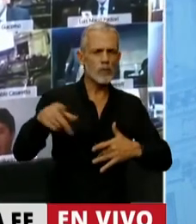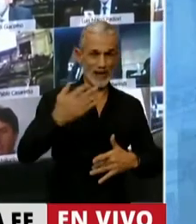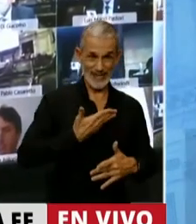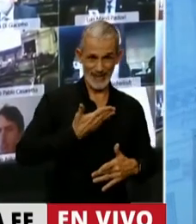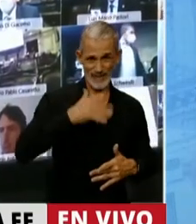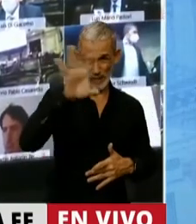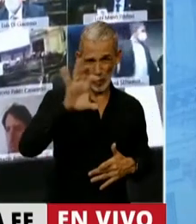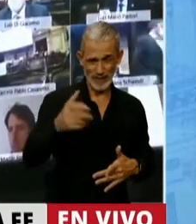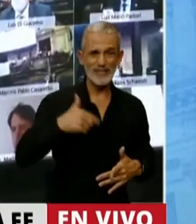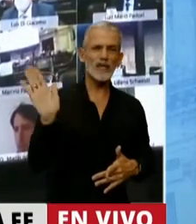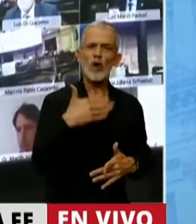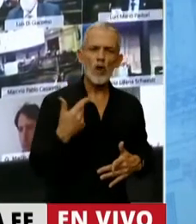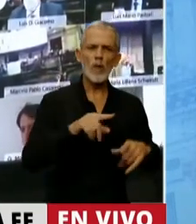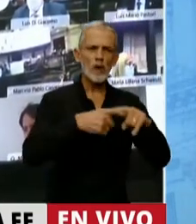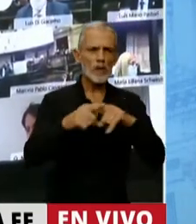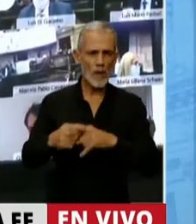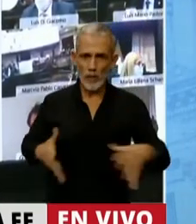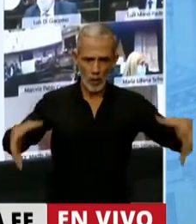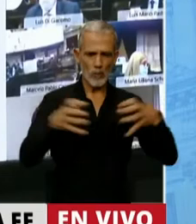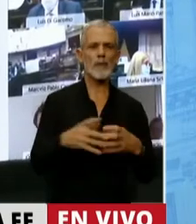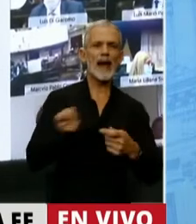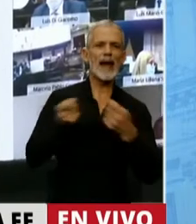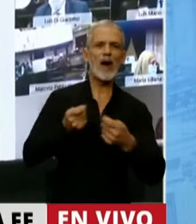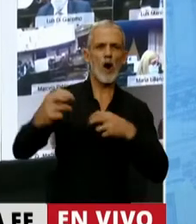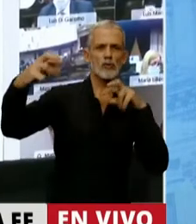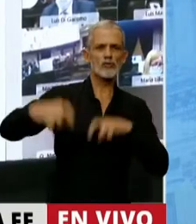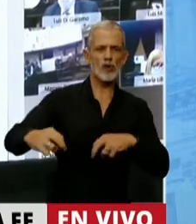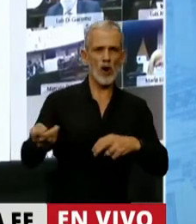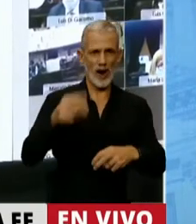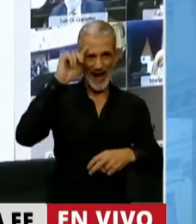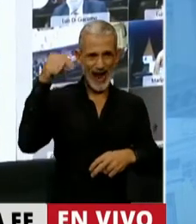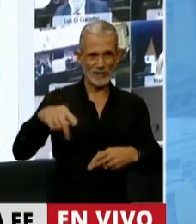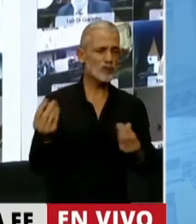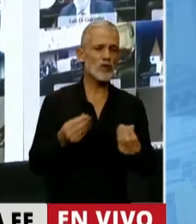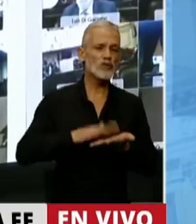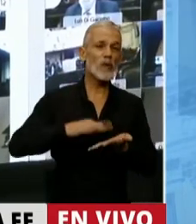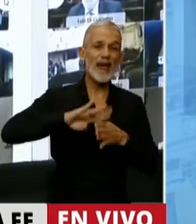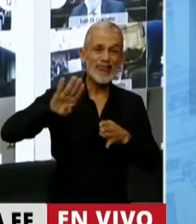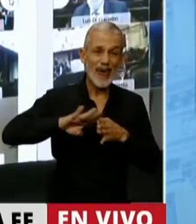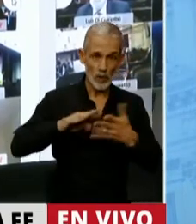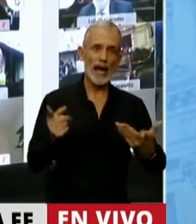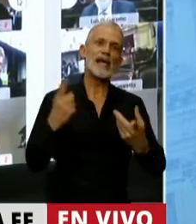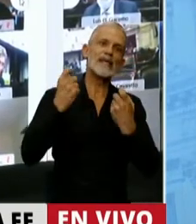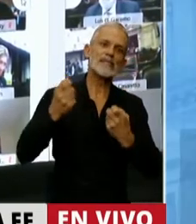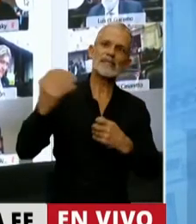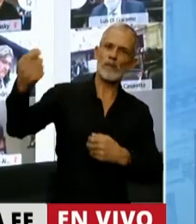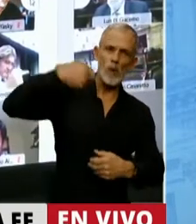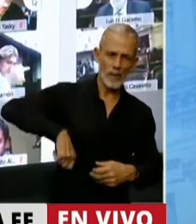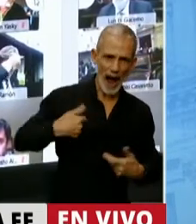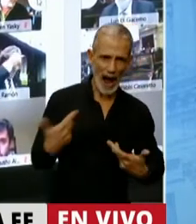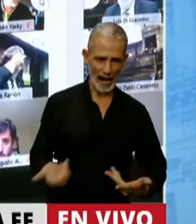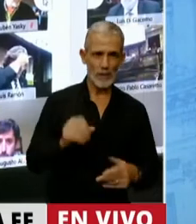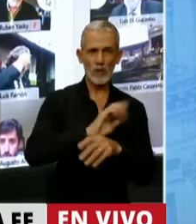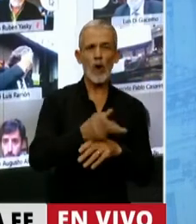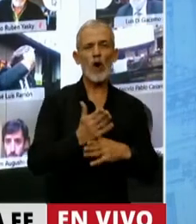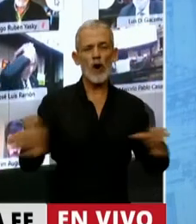Santa Fe. Desde todos los espacios políticos, para que negocie con nosotros en el cobro de la deuda que tanto necesitamos en un contexto de